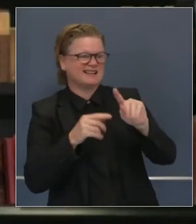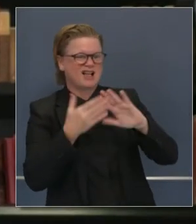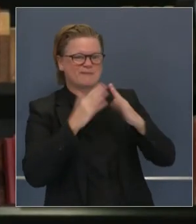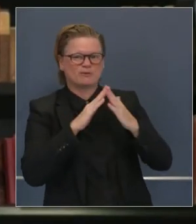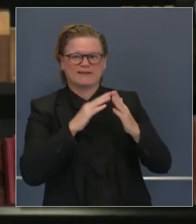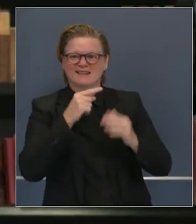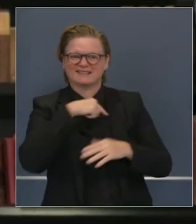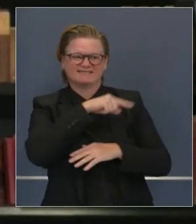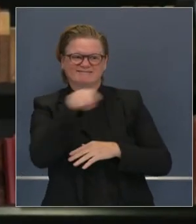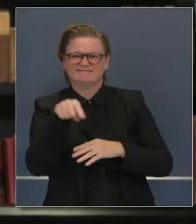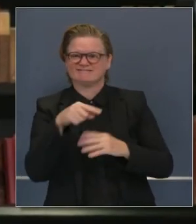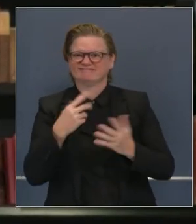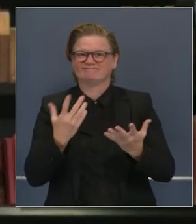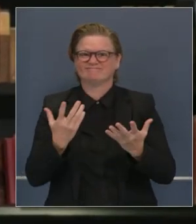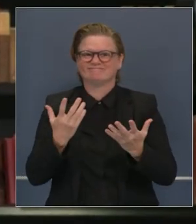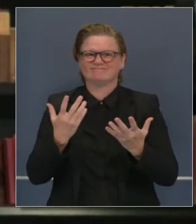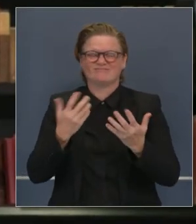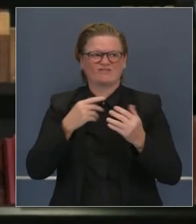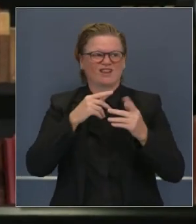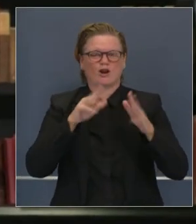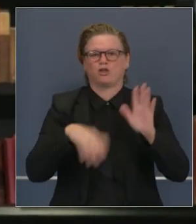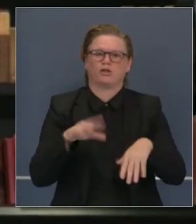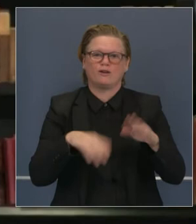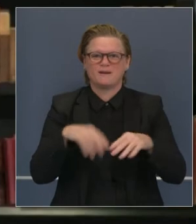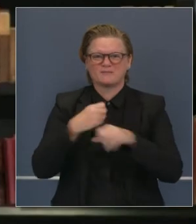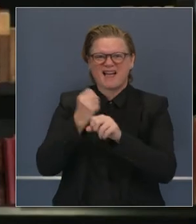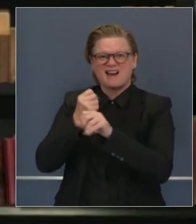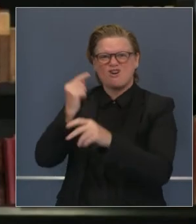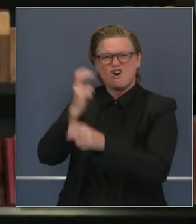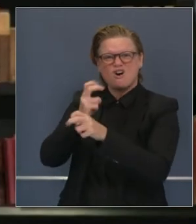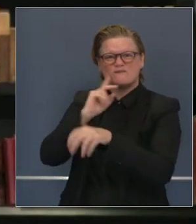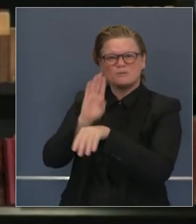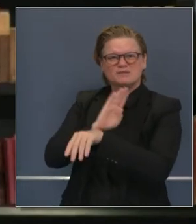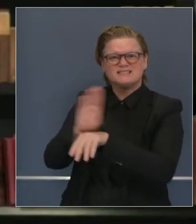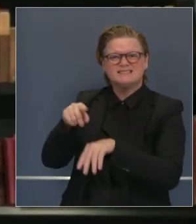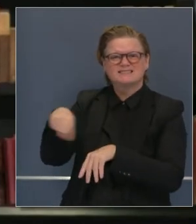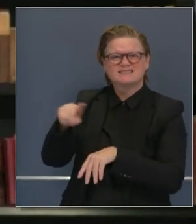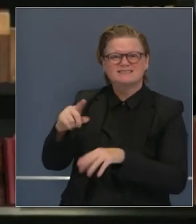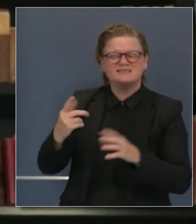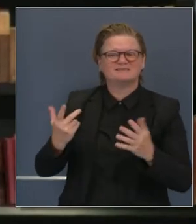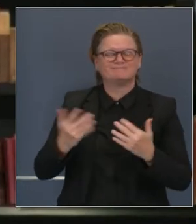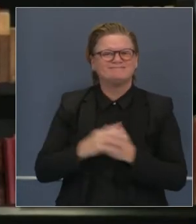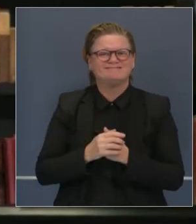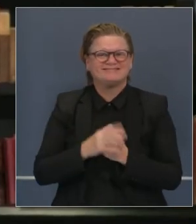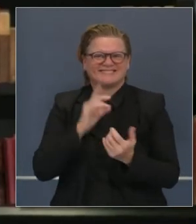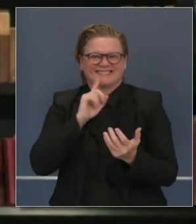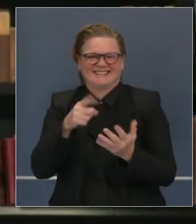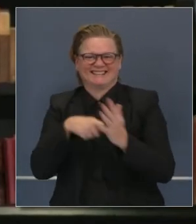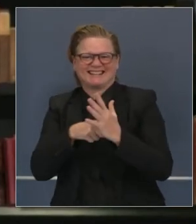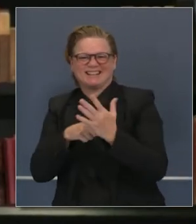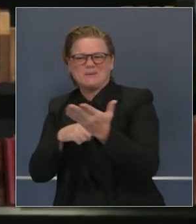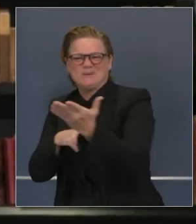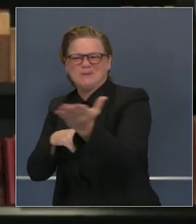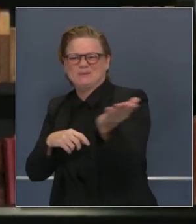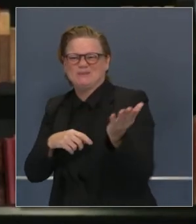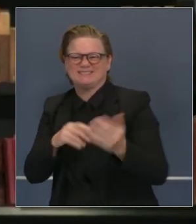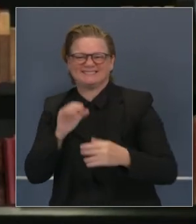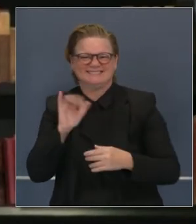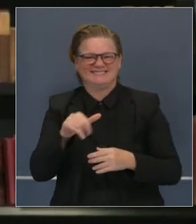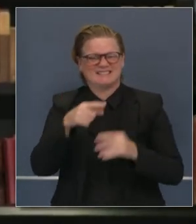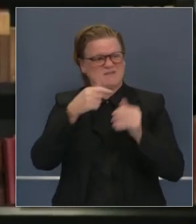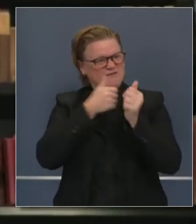Por qué estamos monitoreando el nivel de conexión y asociación con las reglas para que tengan